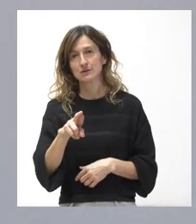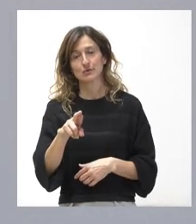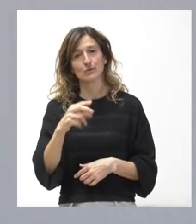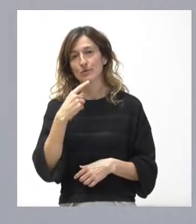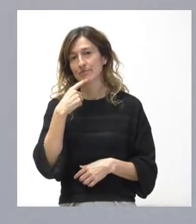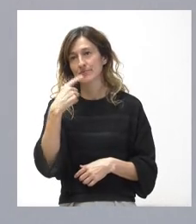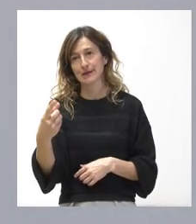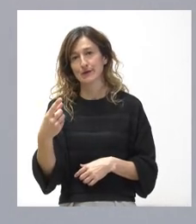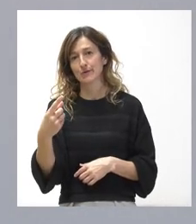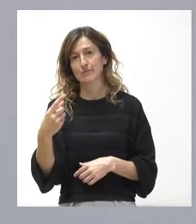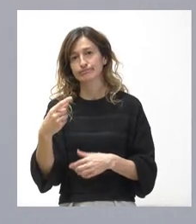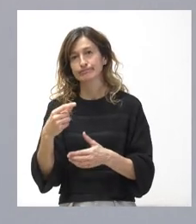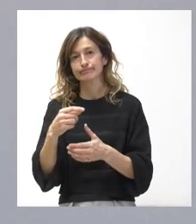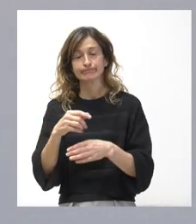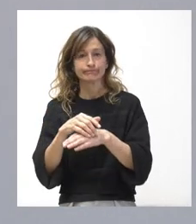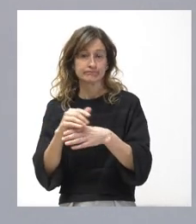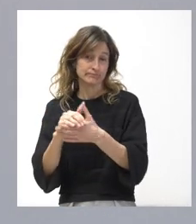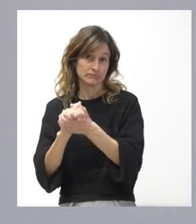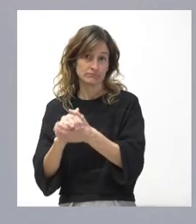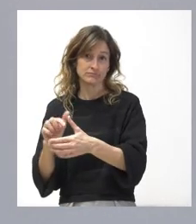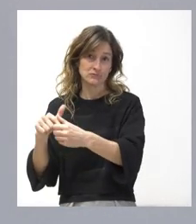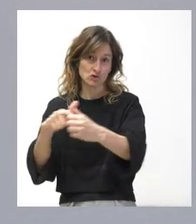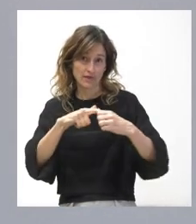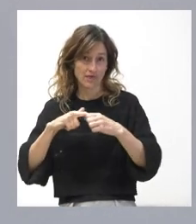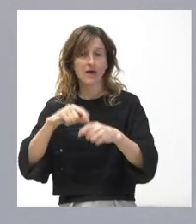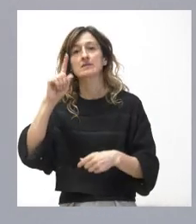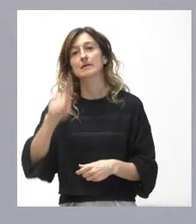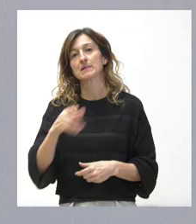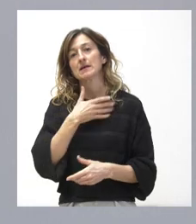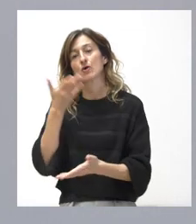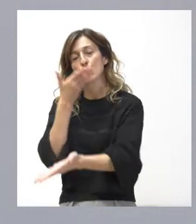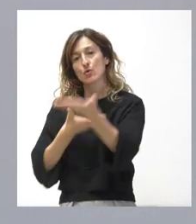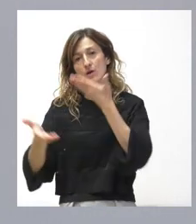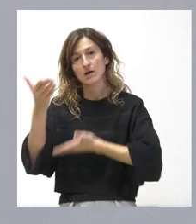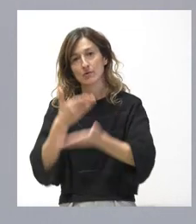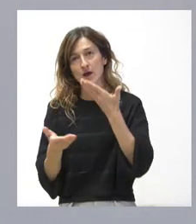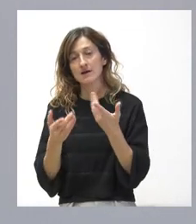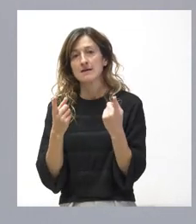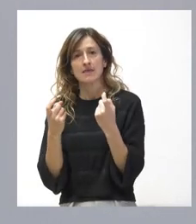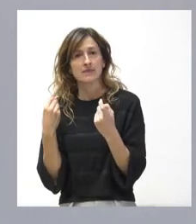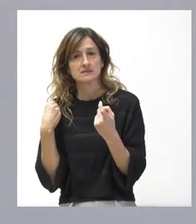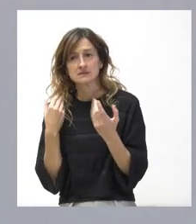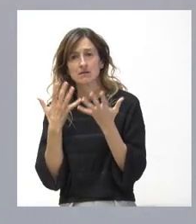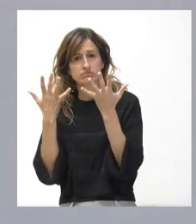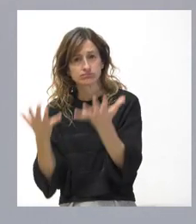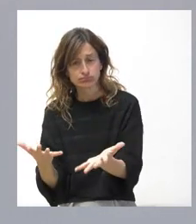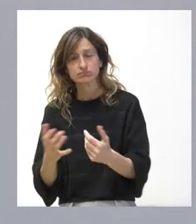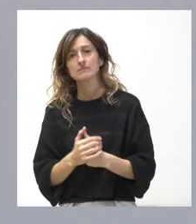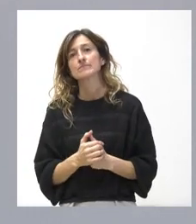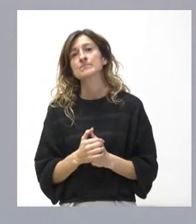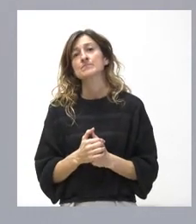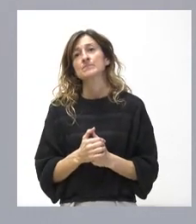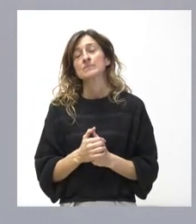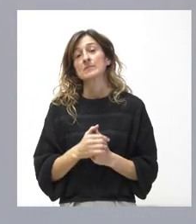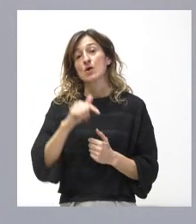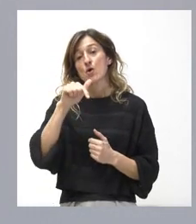solidaridad, pero también nuestra voluntad de cooperar en todo aquello que sea necesario y nuestro ofrecimiento de